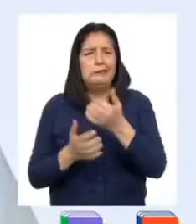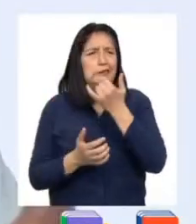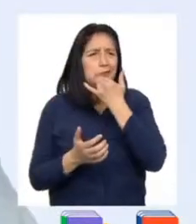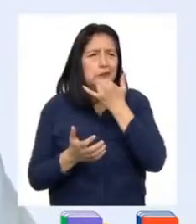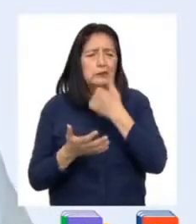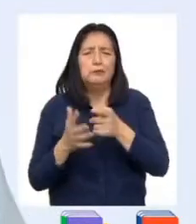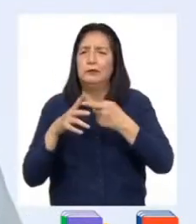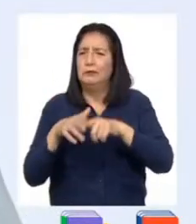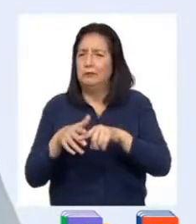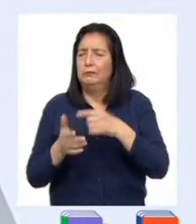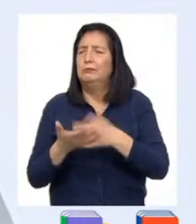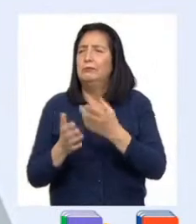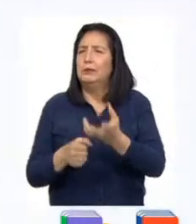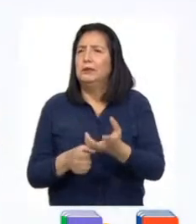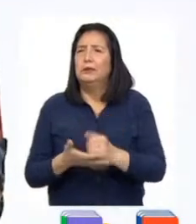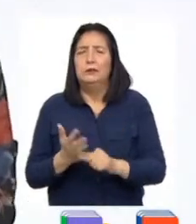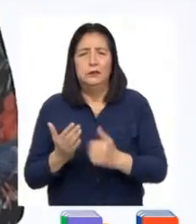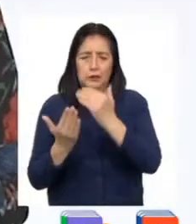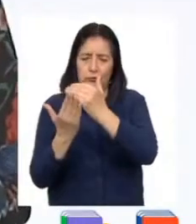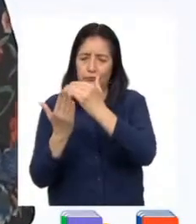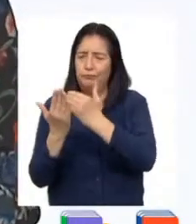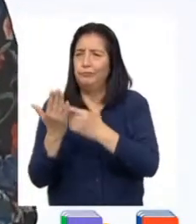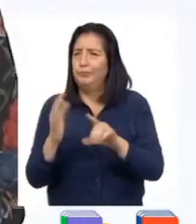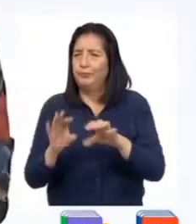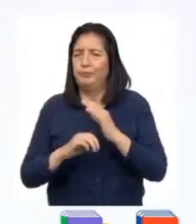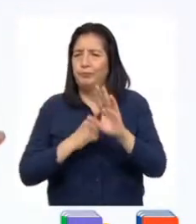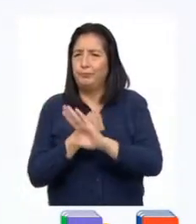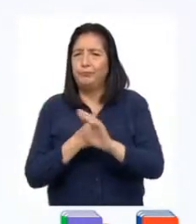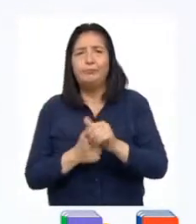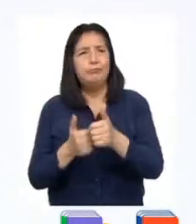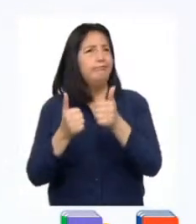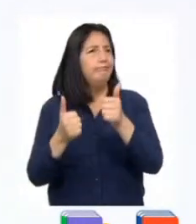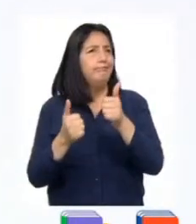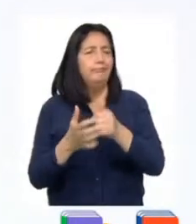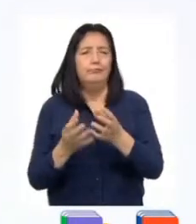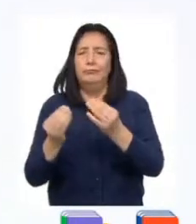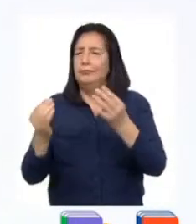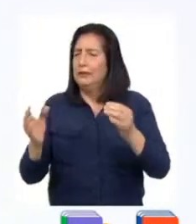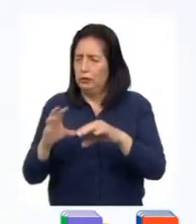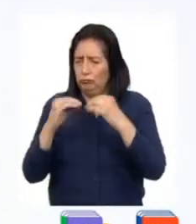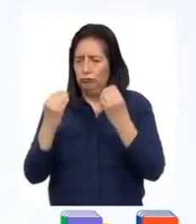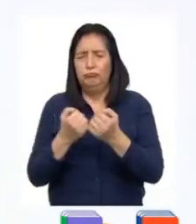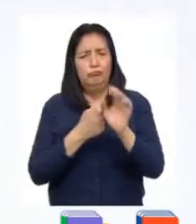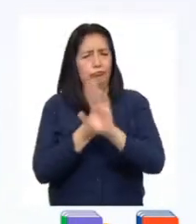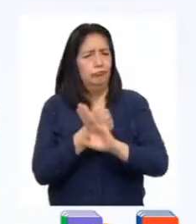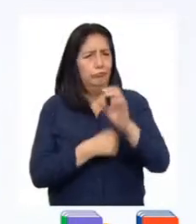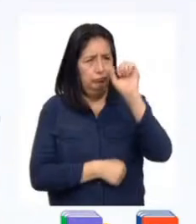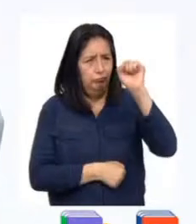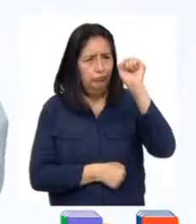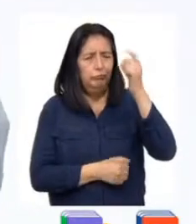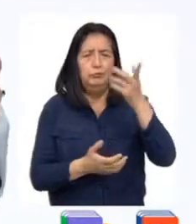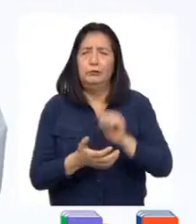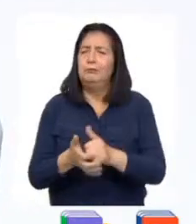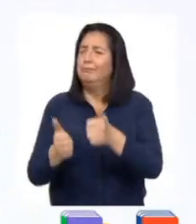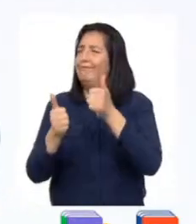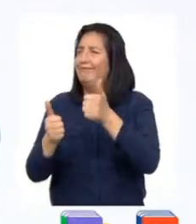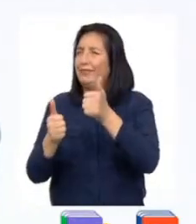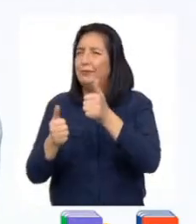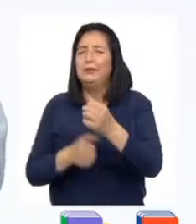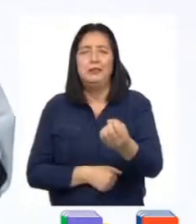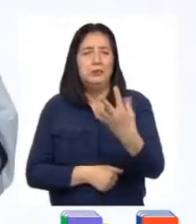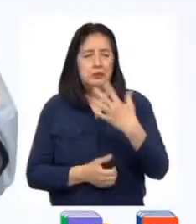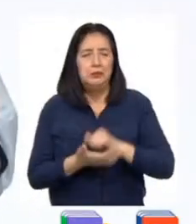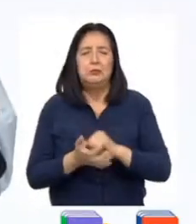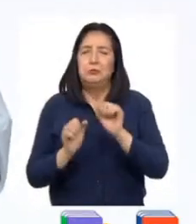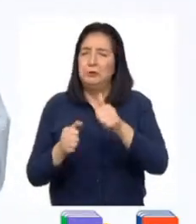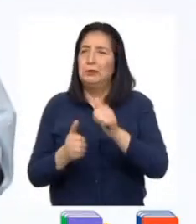iniciar las acciones establecidas. ¡Qué bueno que existen muchas instituciones que defienden nuestros derechos! ¡Muy bien dicho, Patricia!